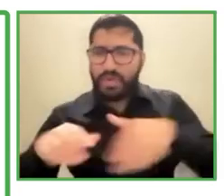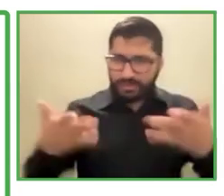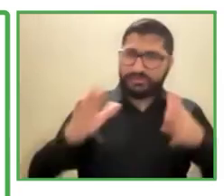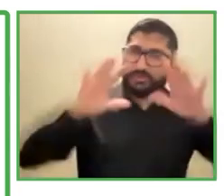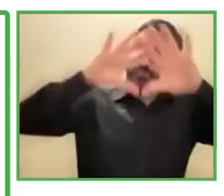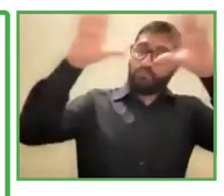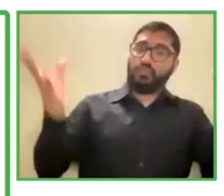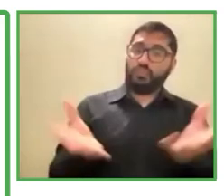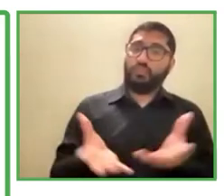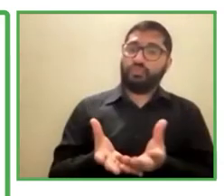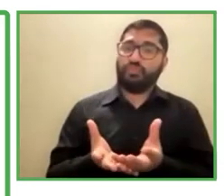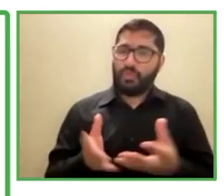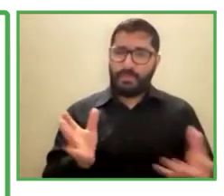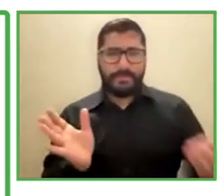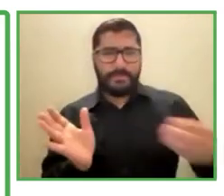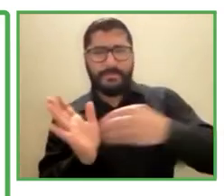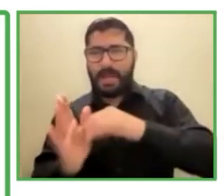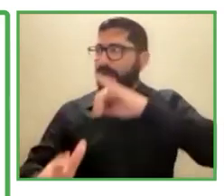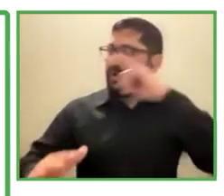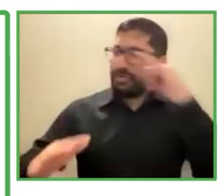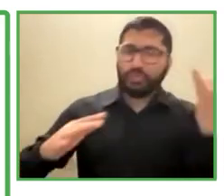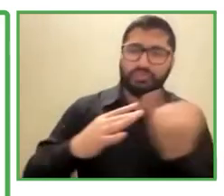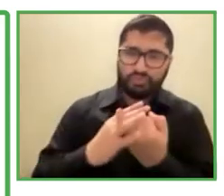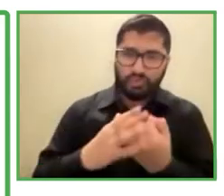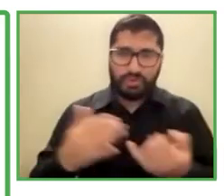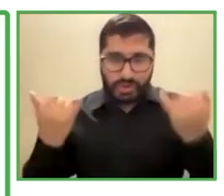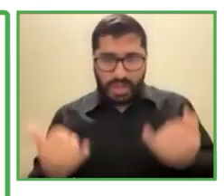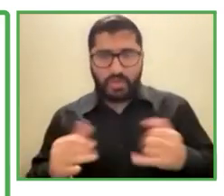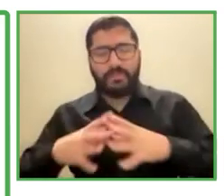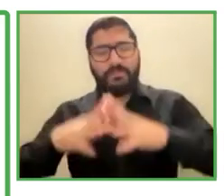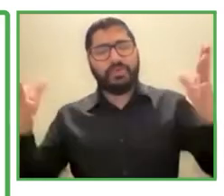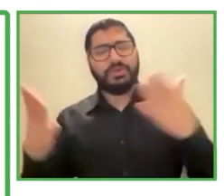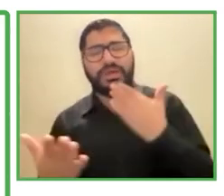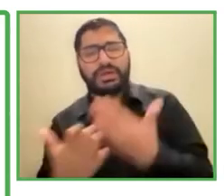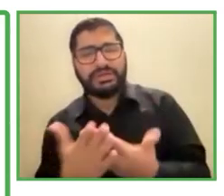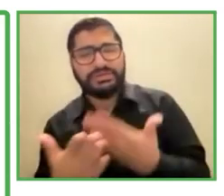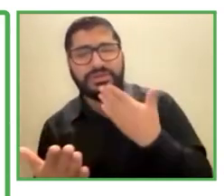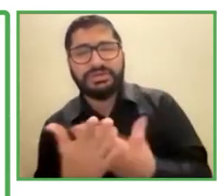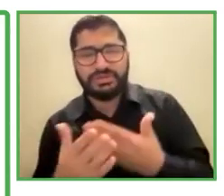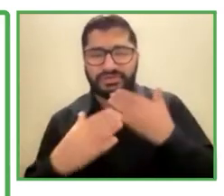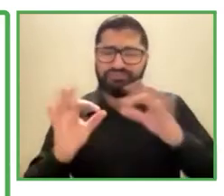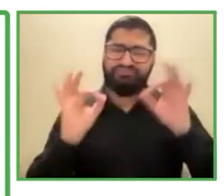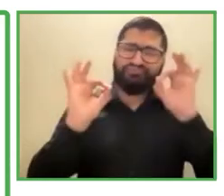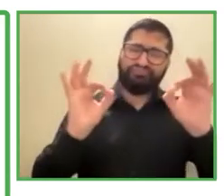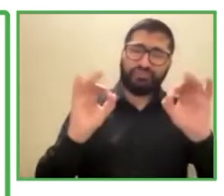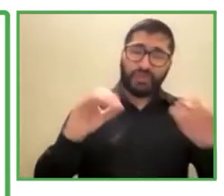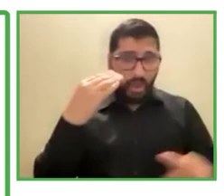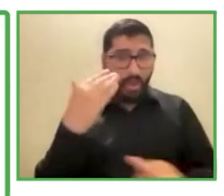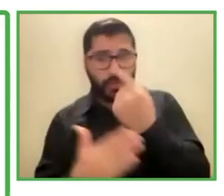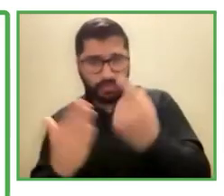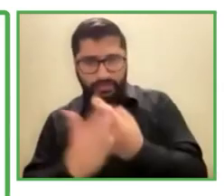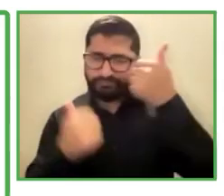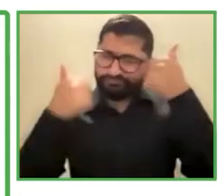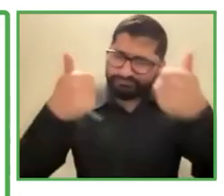eso es se los agradezco mucho muchas gracias por este momento hasta luego muchas